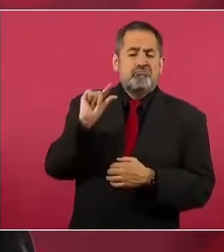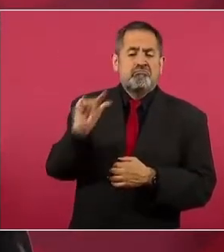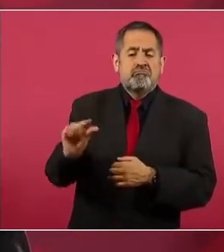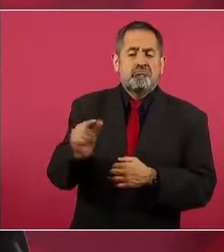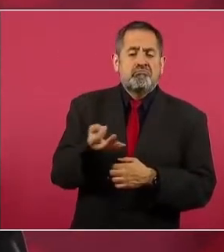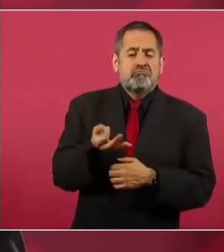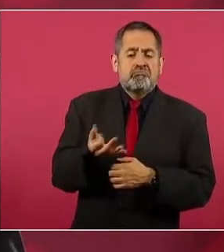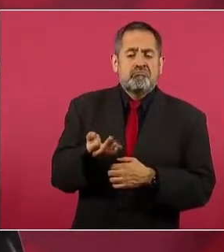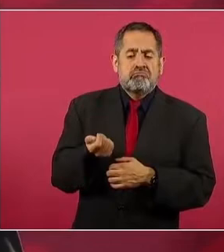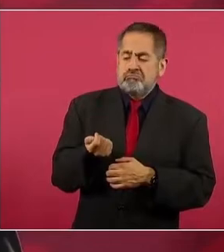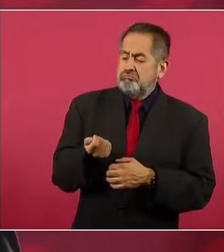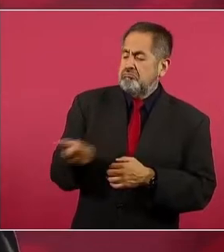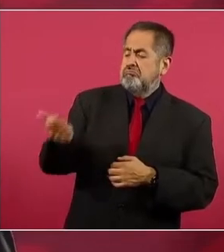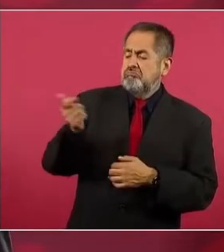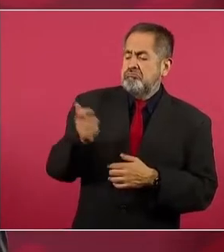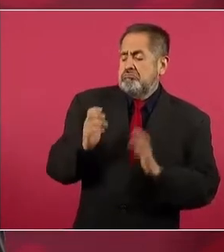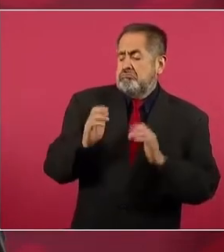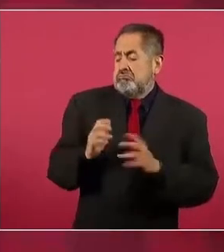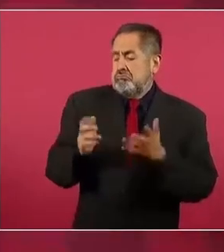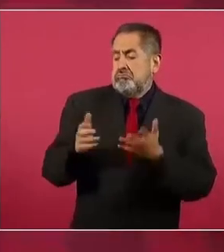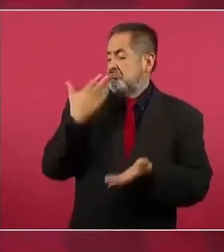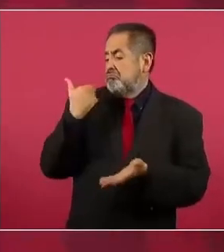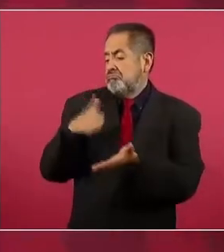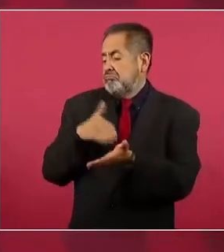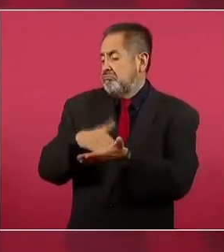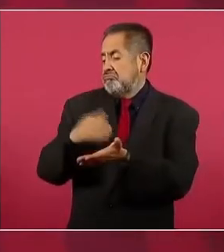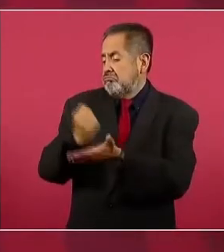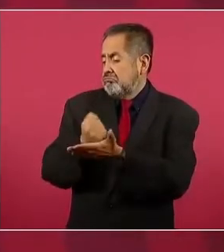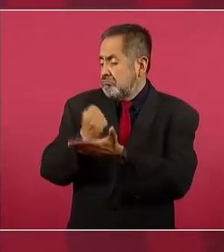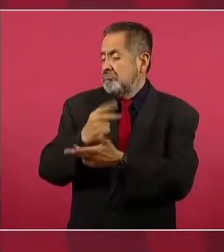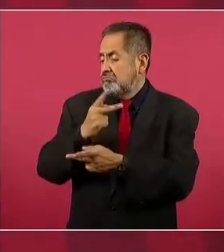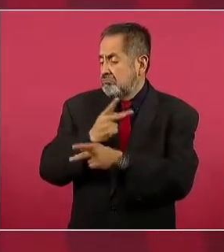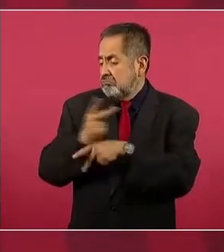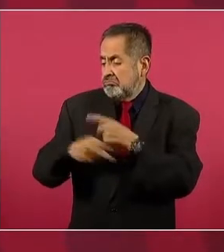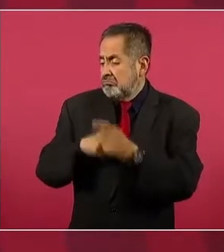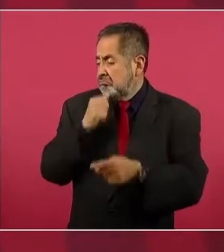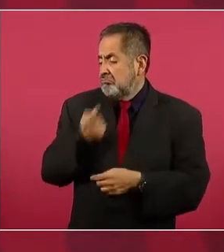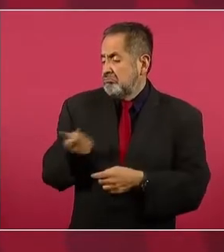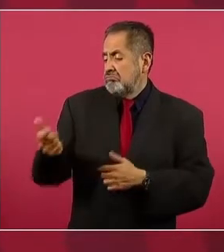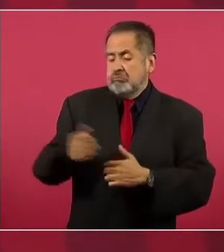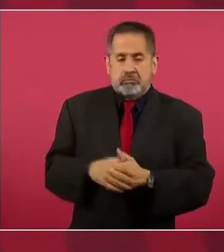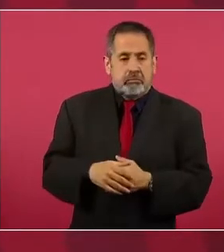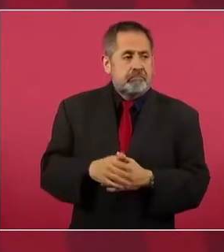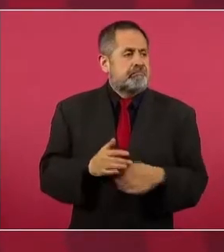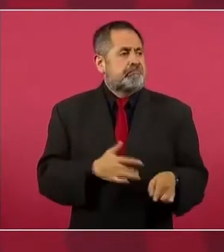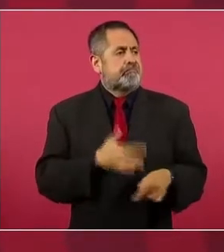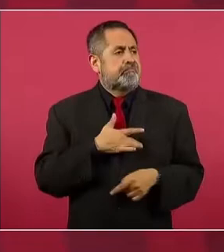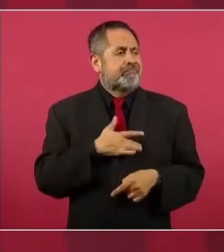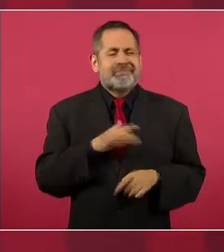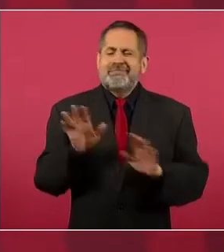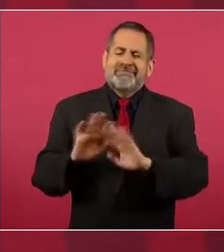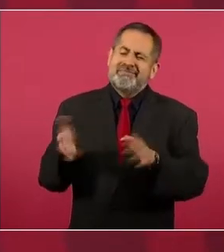y poder despedirlos y cuando les da la gana.